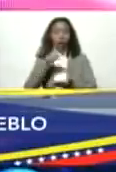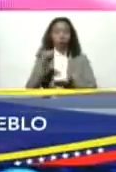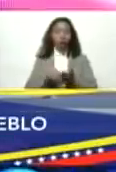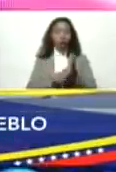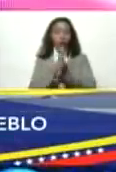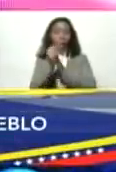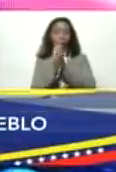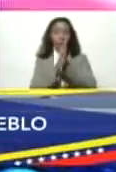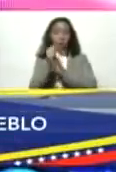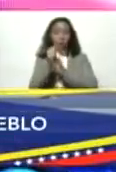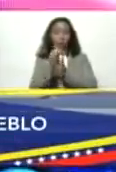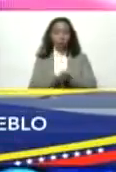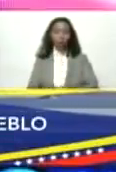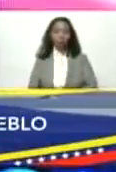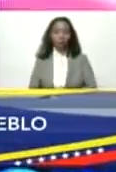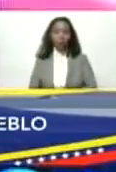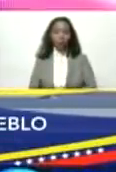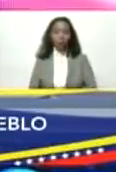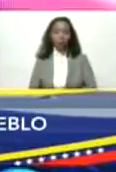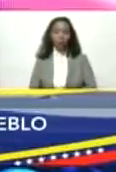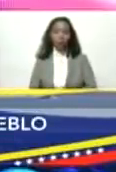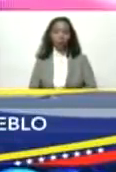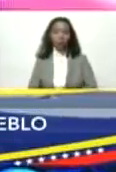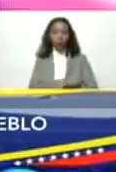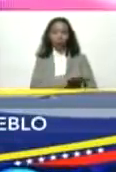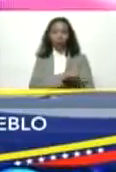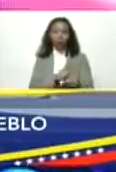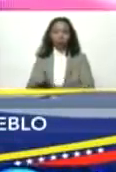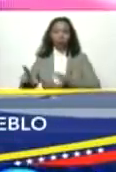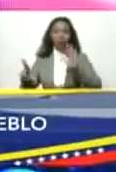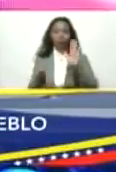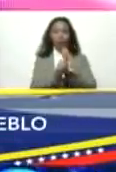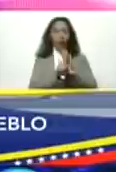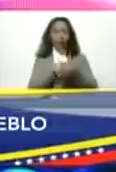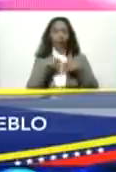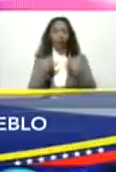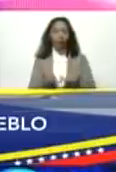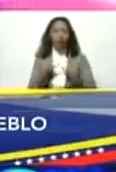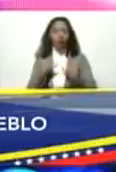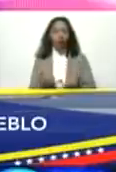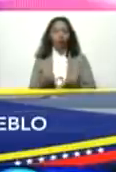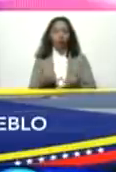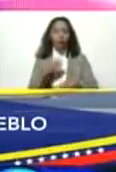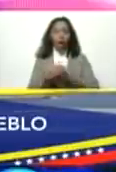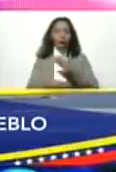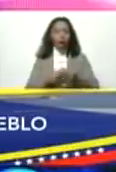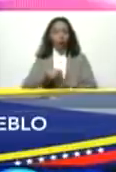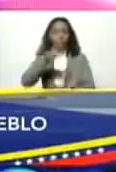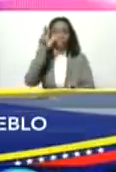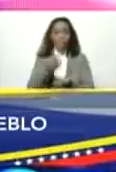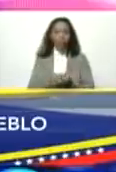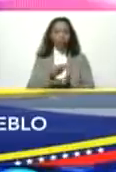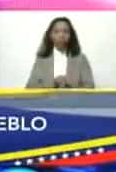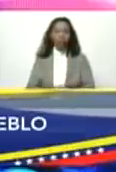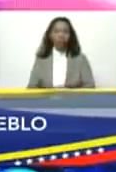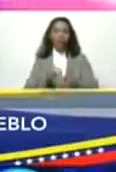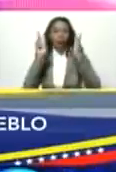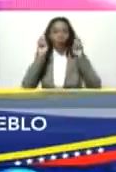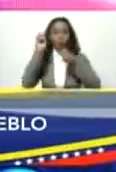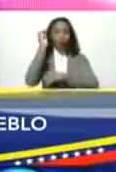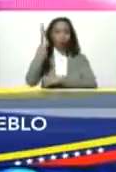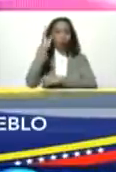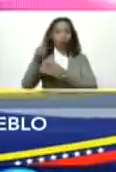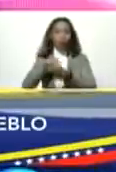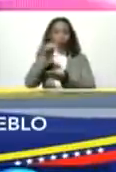emprendimiento por mandato de la ley recientemente aprobada en la nueva asamblea